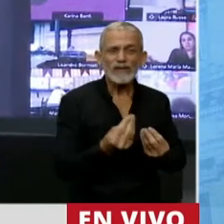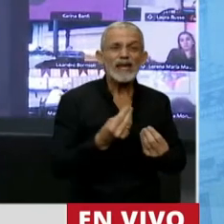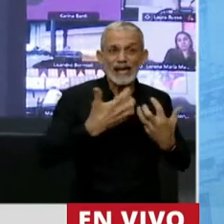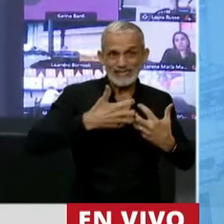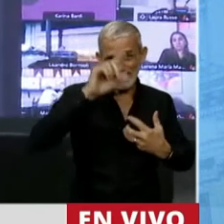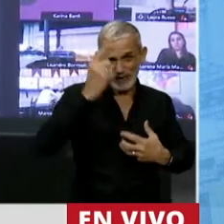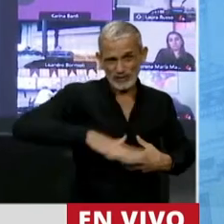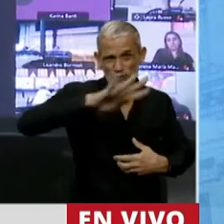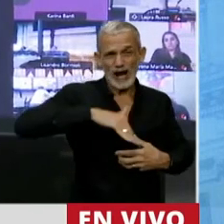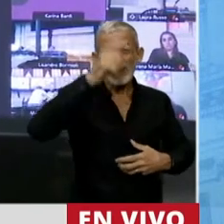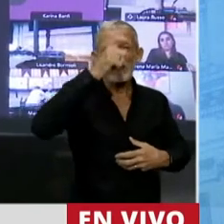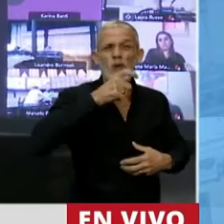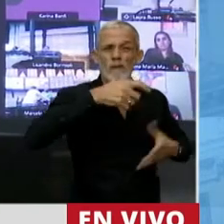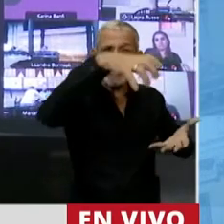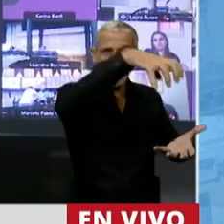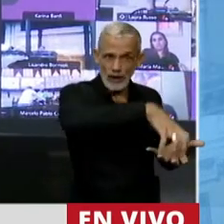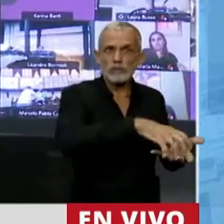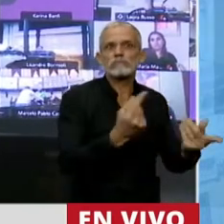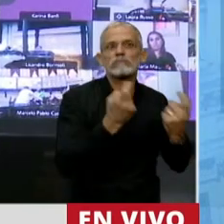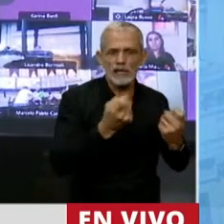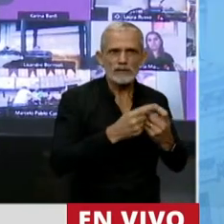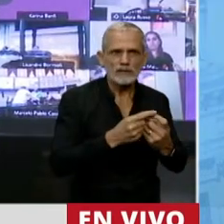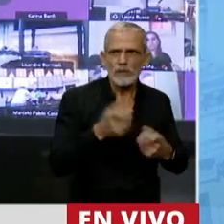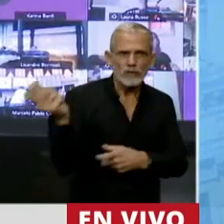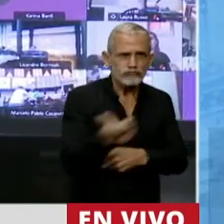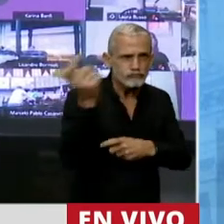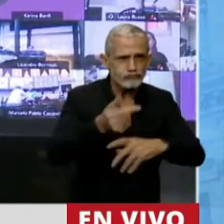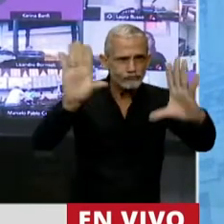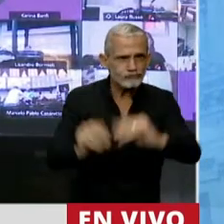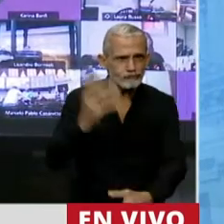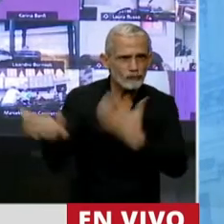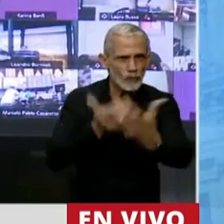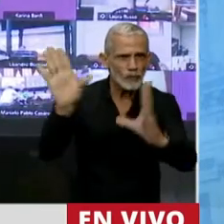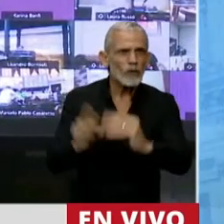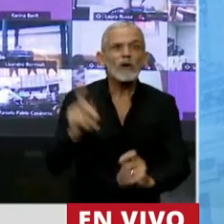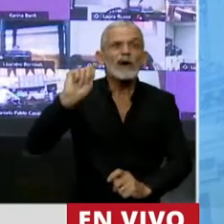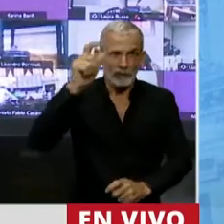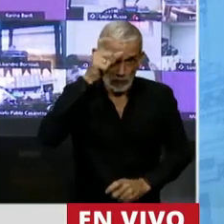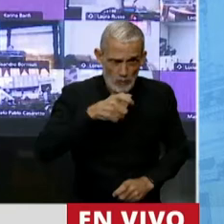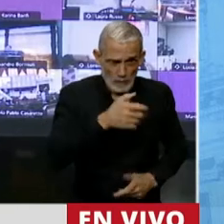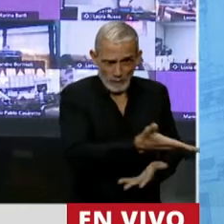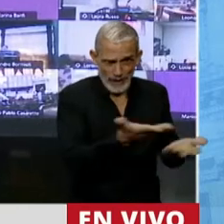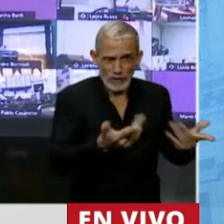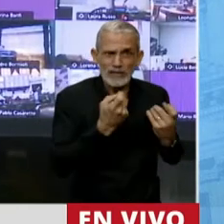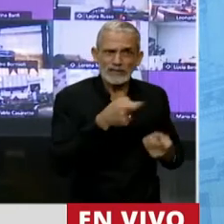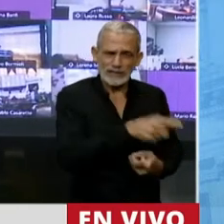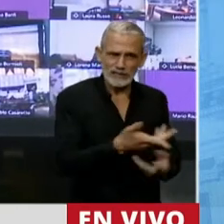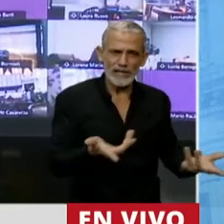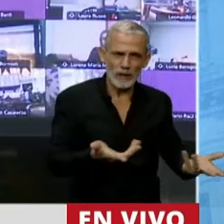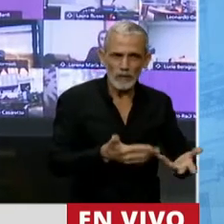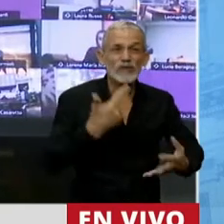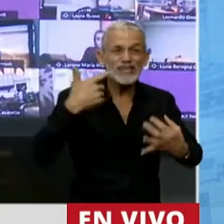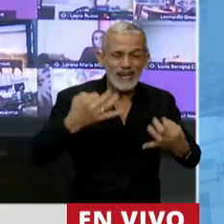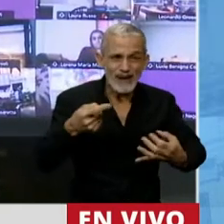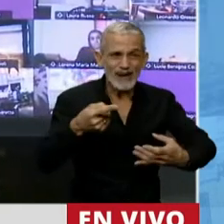Sistema Nacional de Bomberos, que también son necesarios para combatir estos siniestros. Entonces, señor Presidente, la